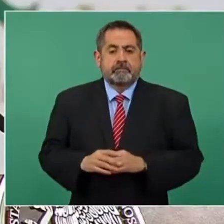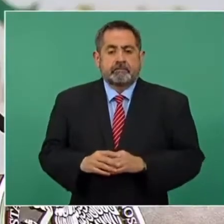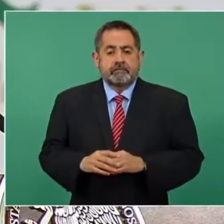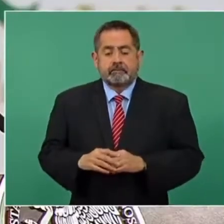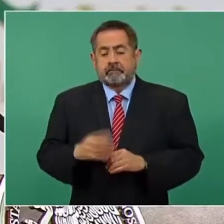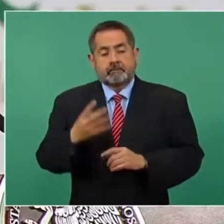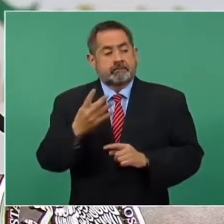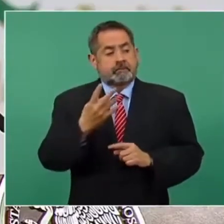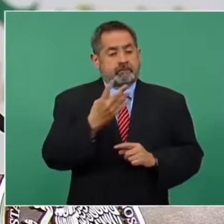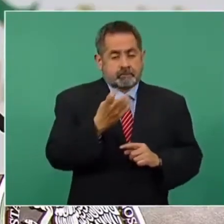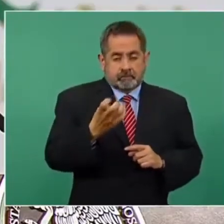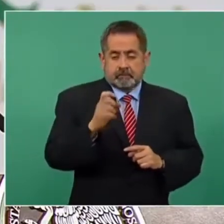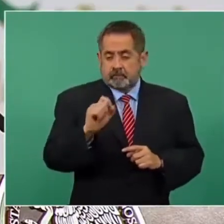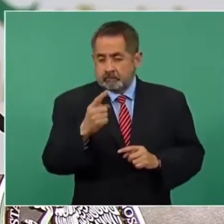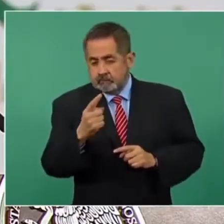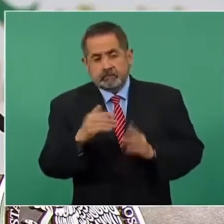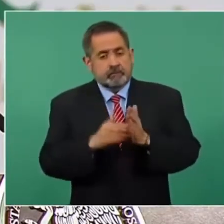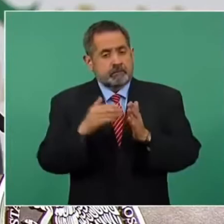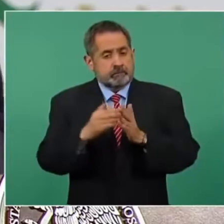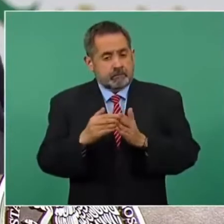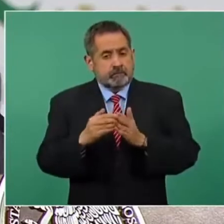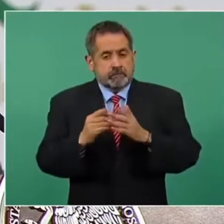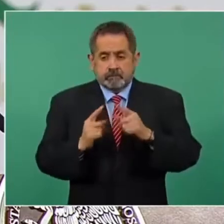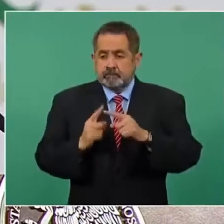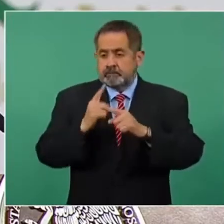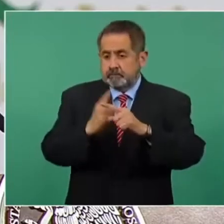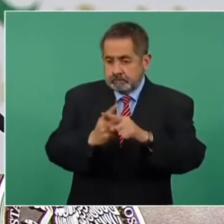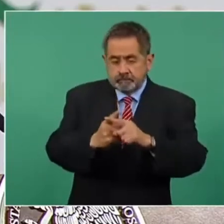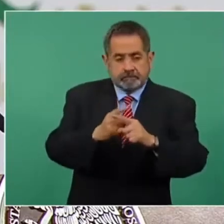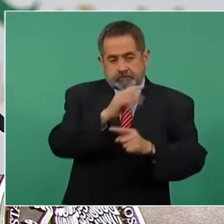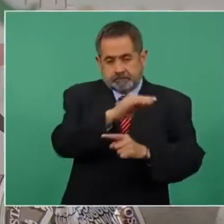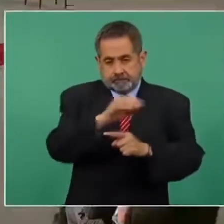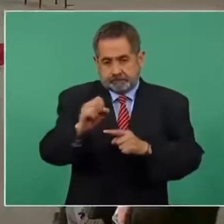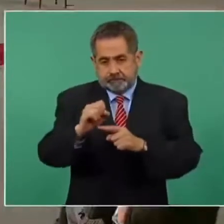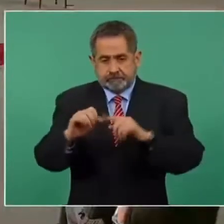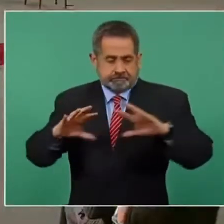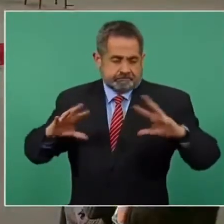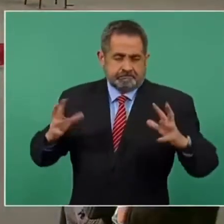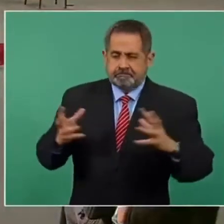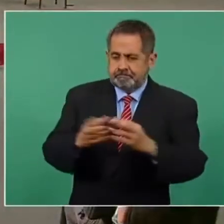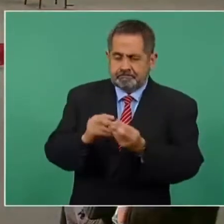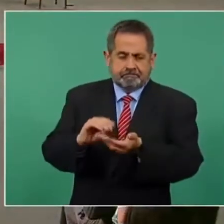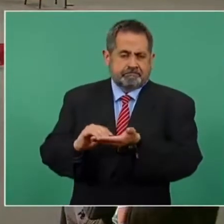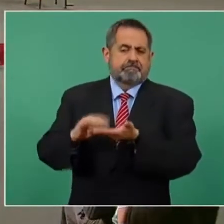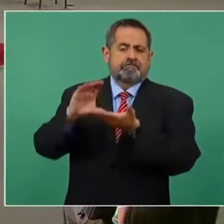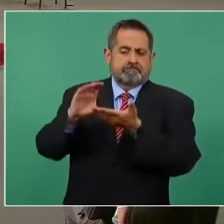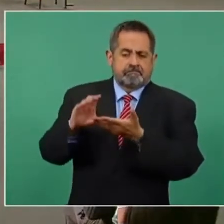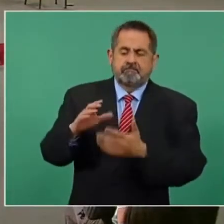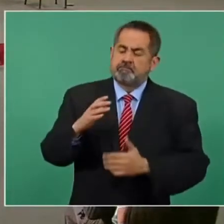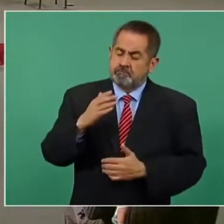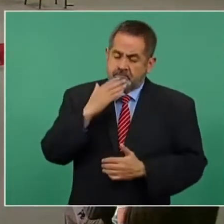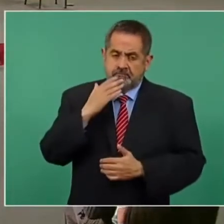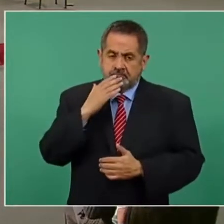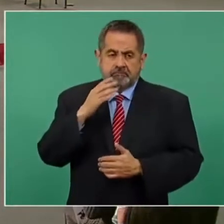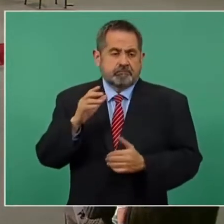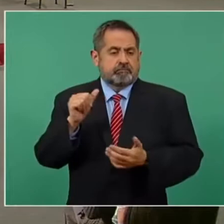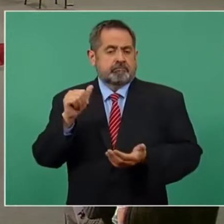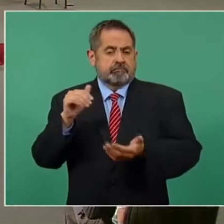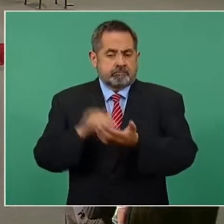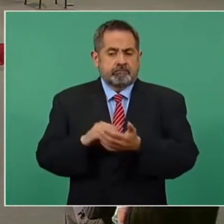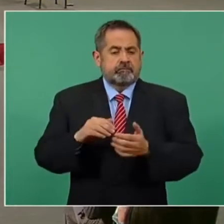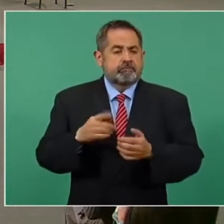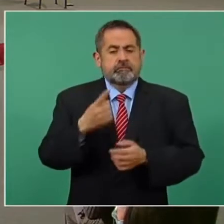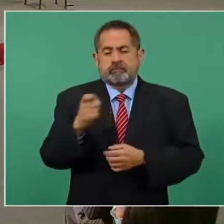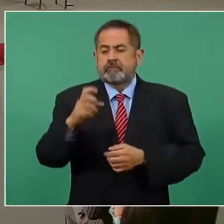los 421 millones de pesos del Seguro Social, pues la cifra que damos originalmente de 6 mil 103